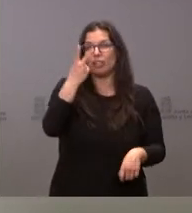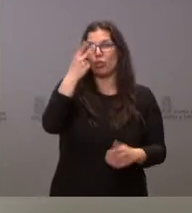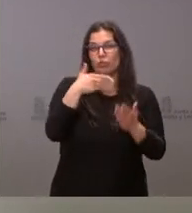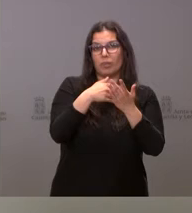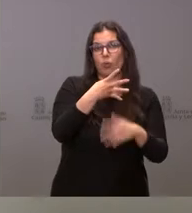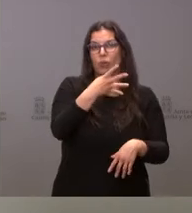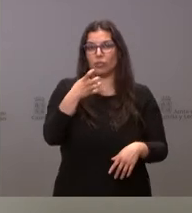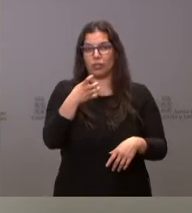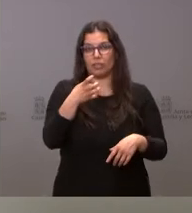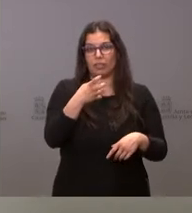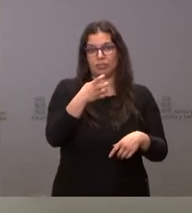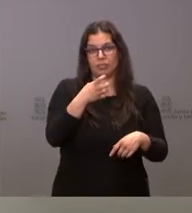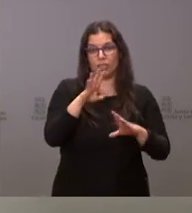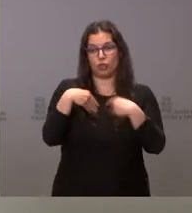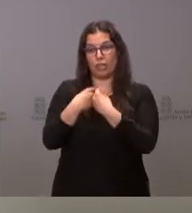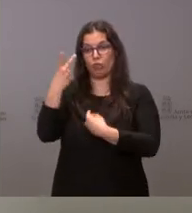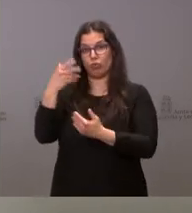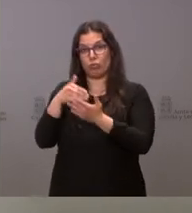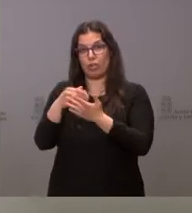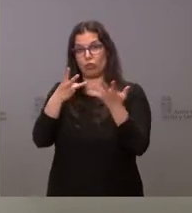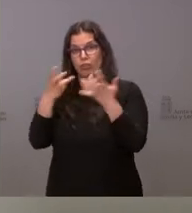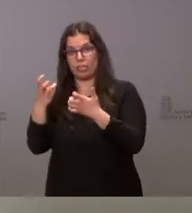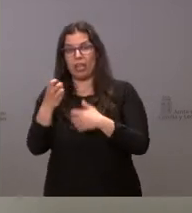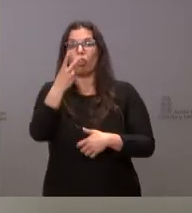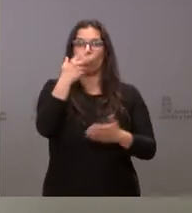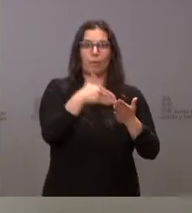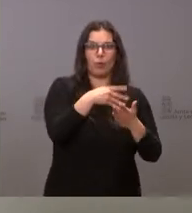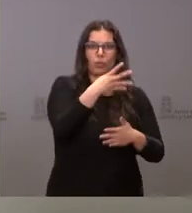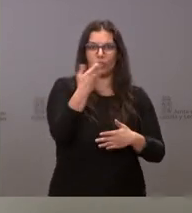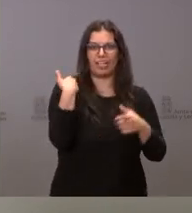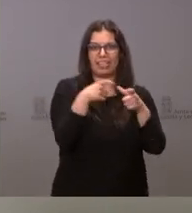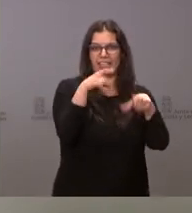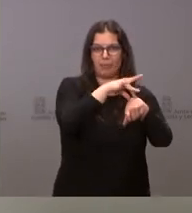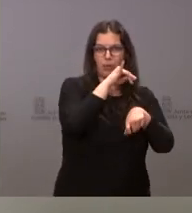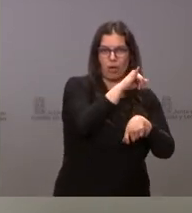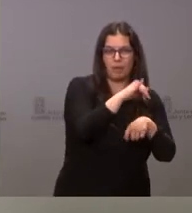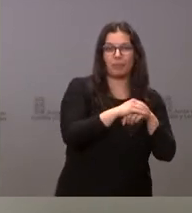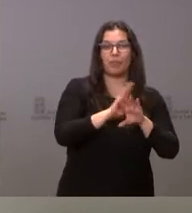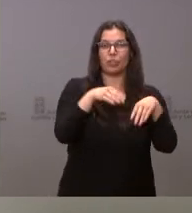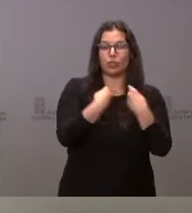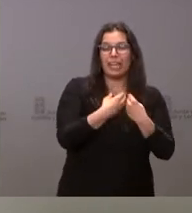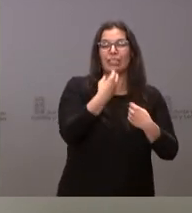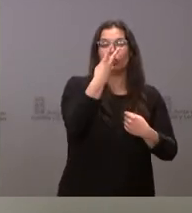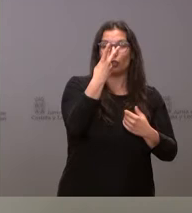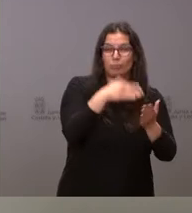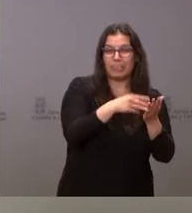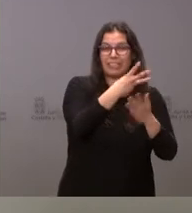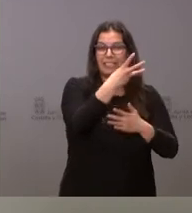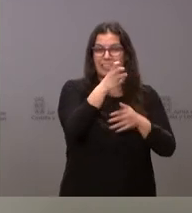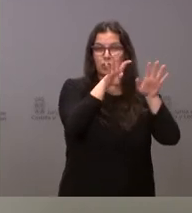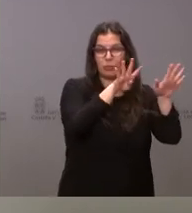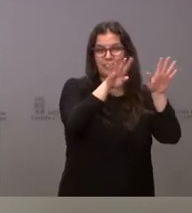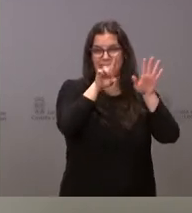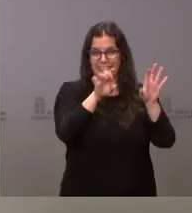de las 2.800 las que ya tienen acreditada esta tarjeta sanitaria. El número concreto son 2.396.